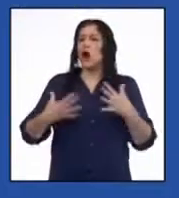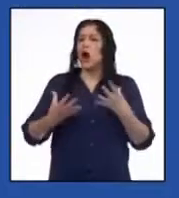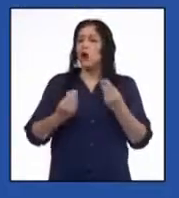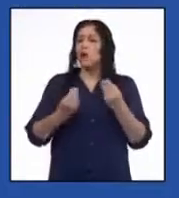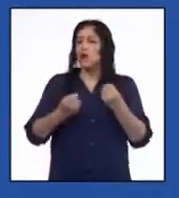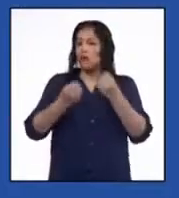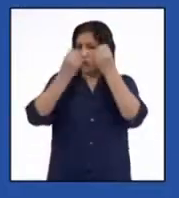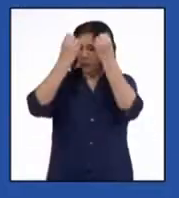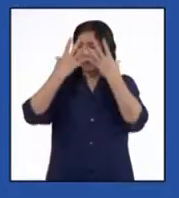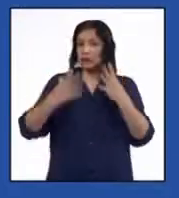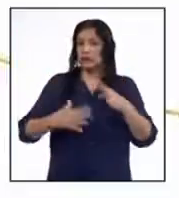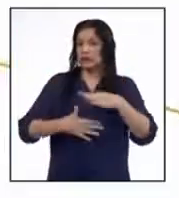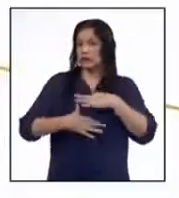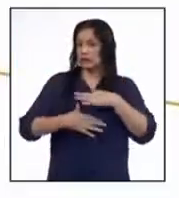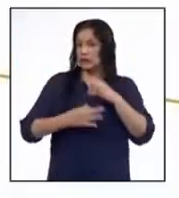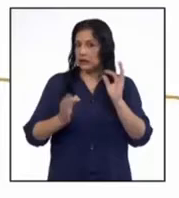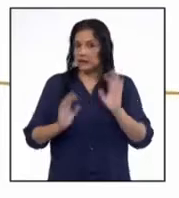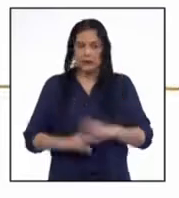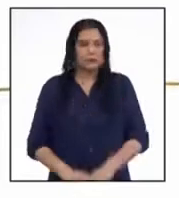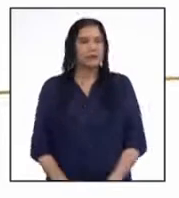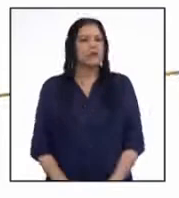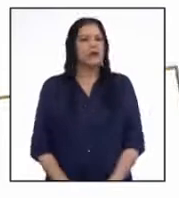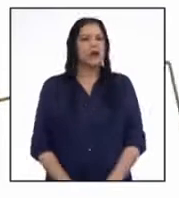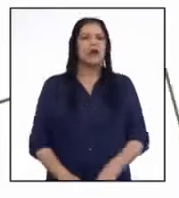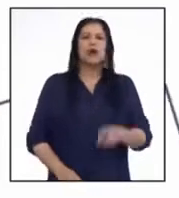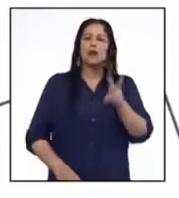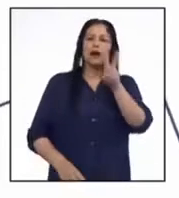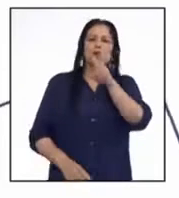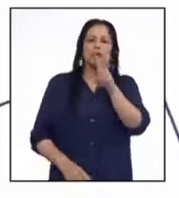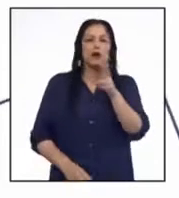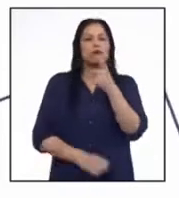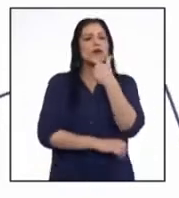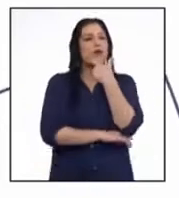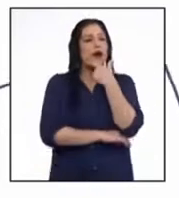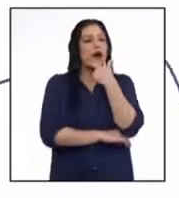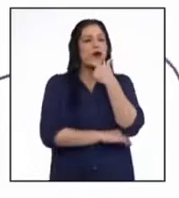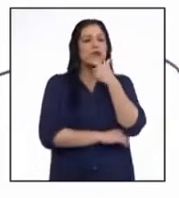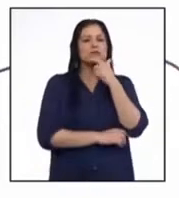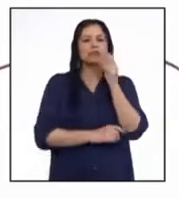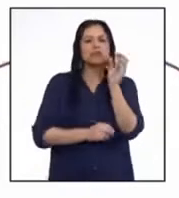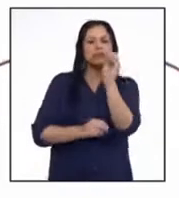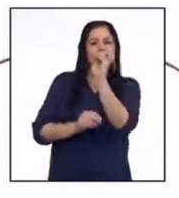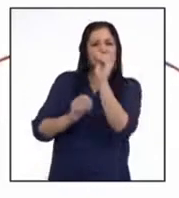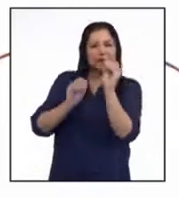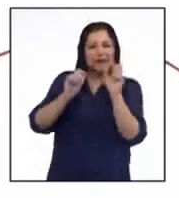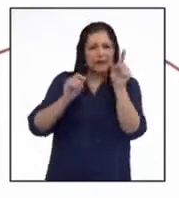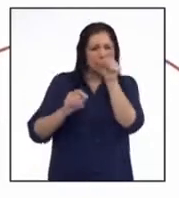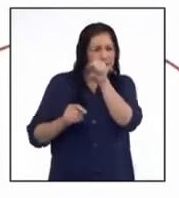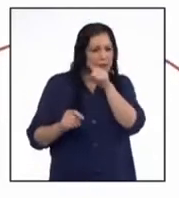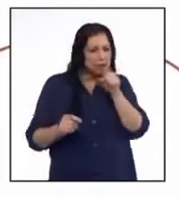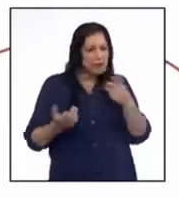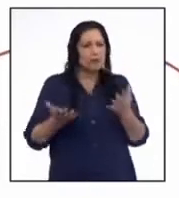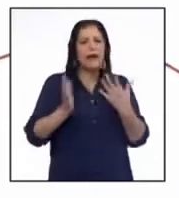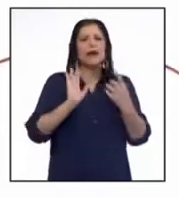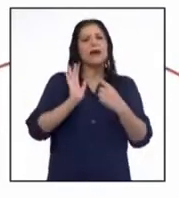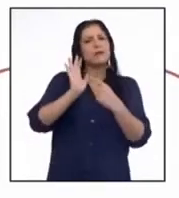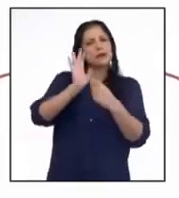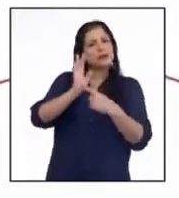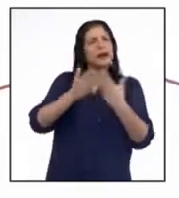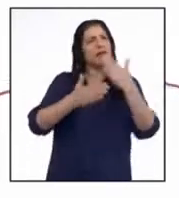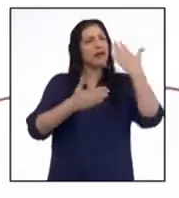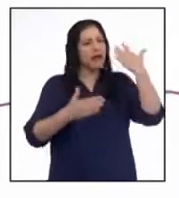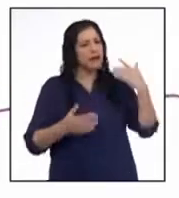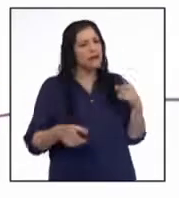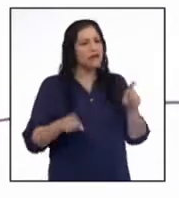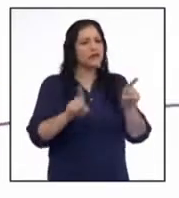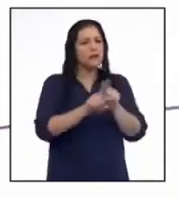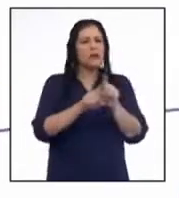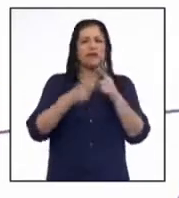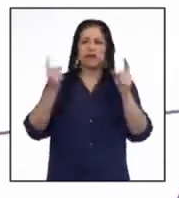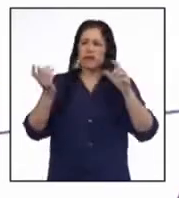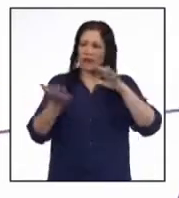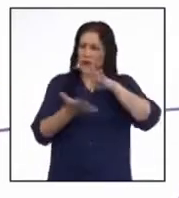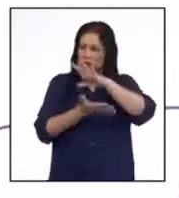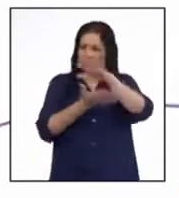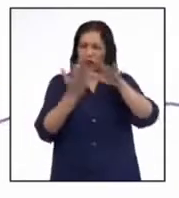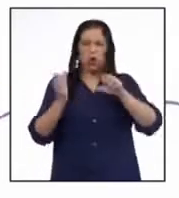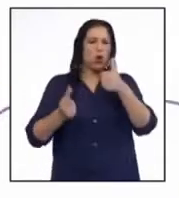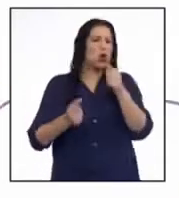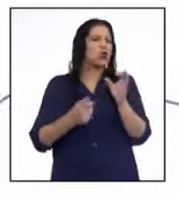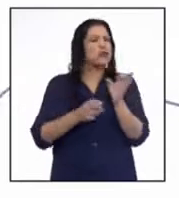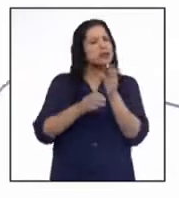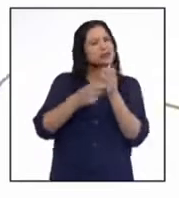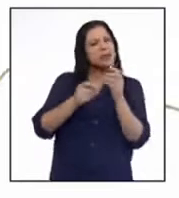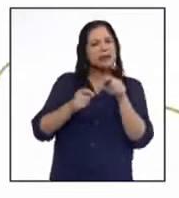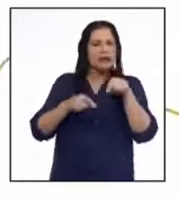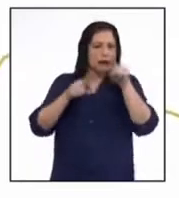interesante. Me llamaron la atención sus formas, porque además de presentar los gráficos ya estudiados, se presentaban en combinación con otras